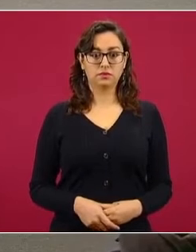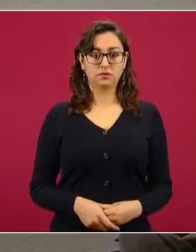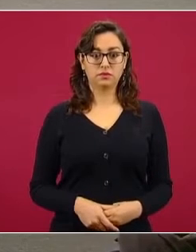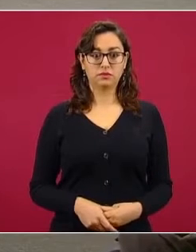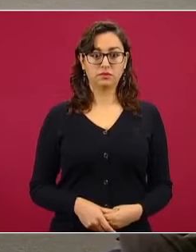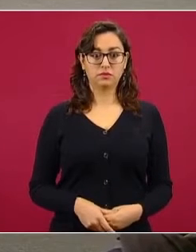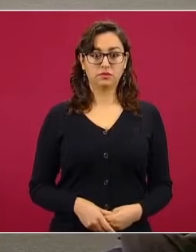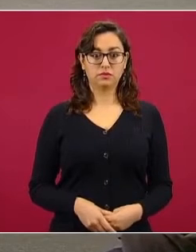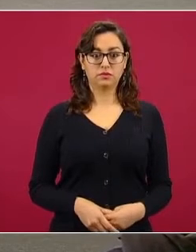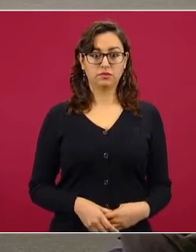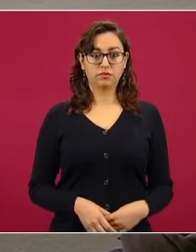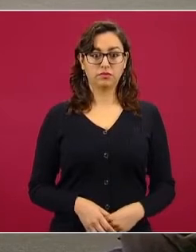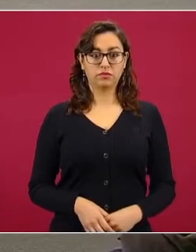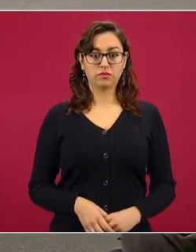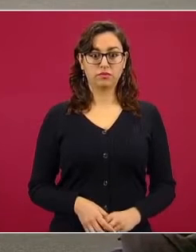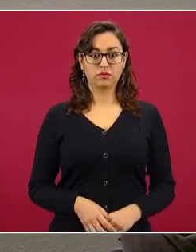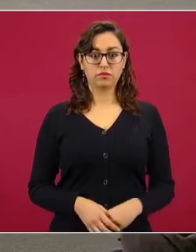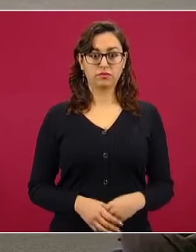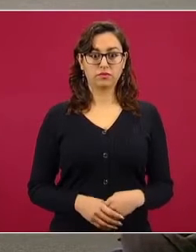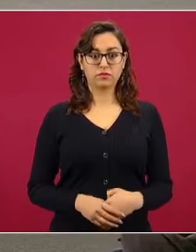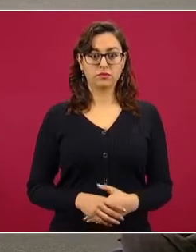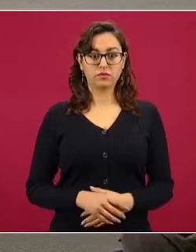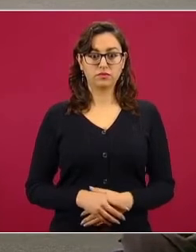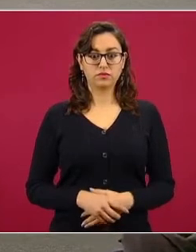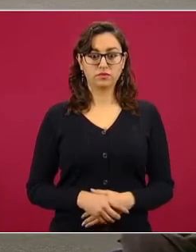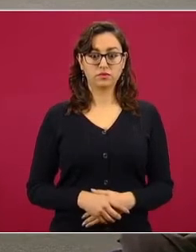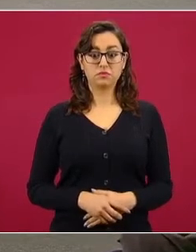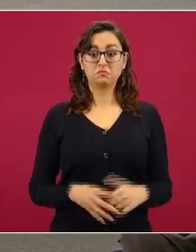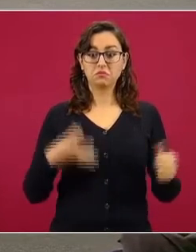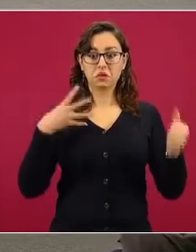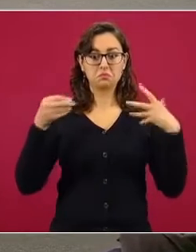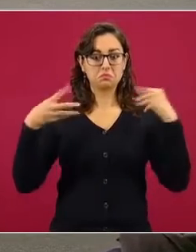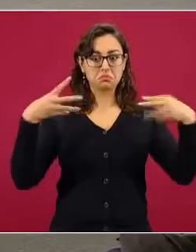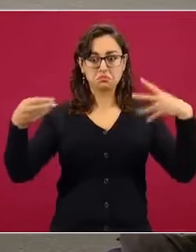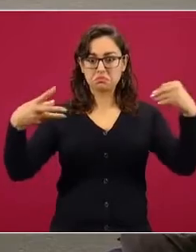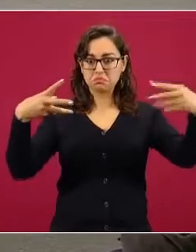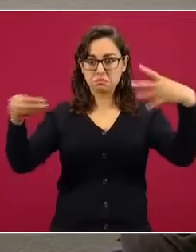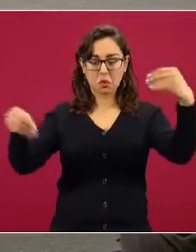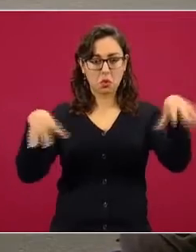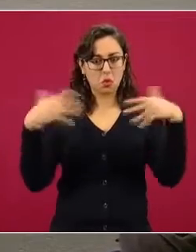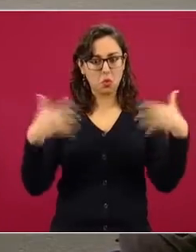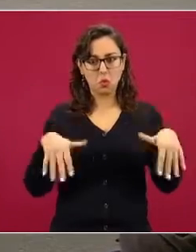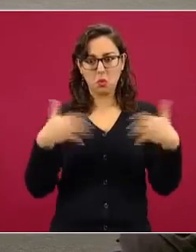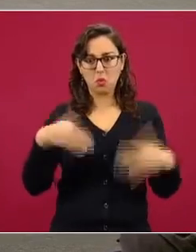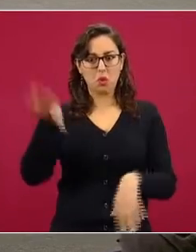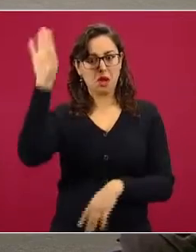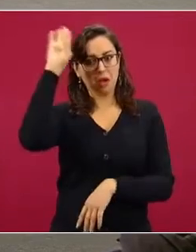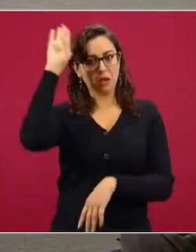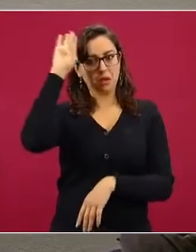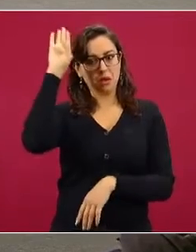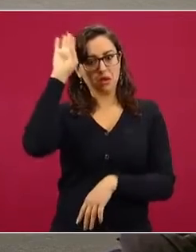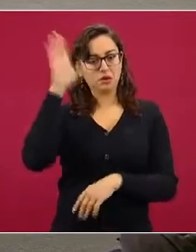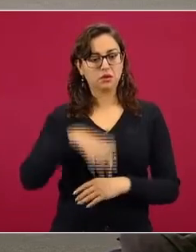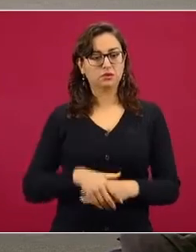aérea desconocida. Síguele. Síguele.